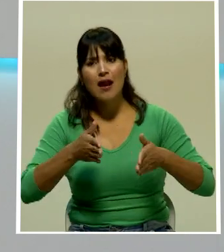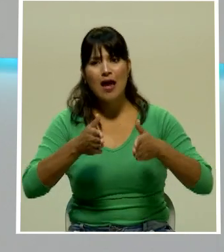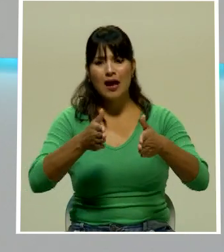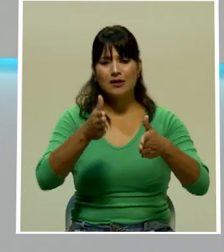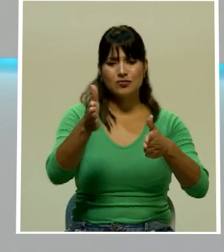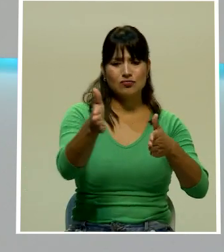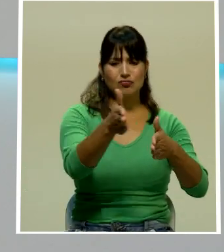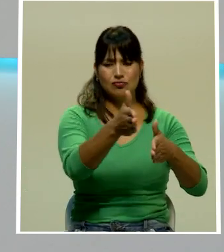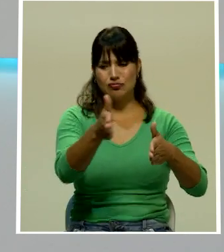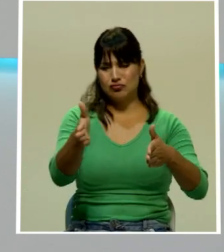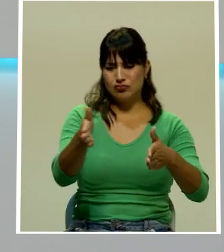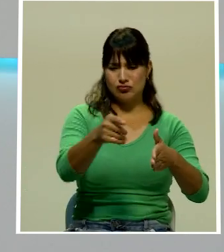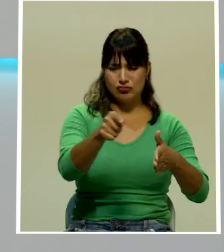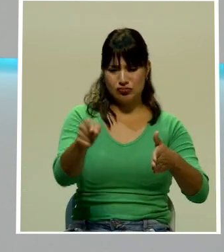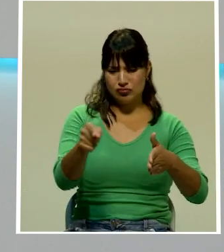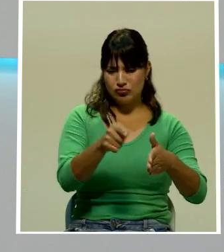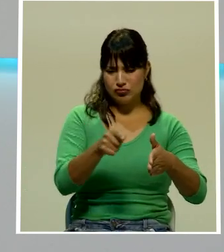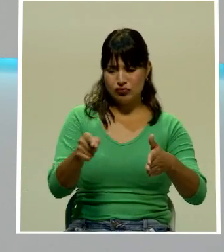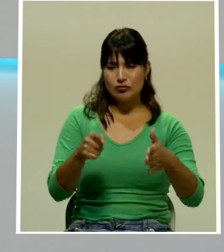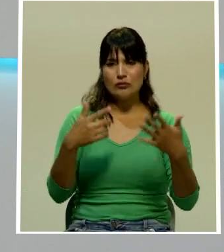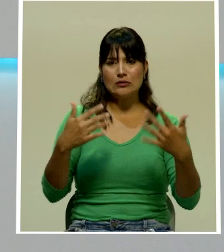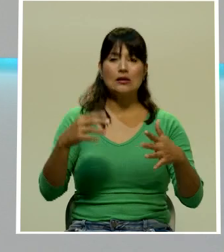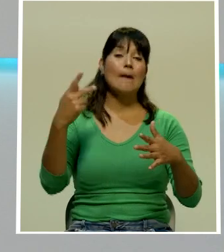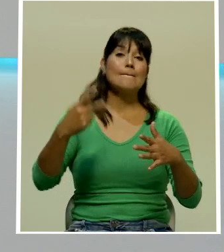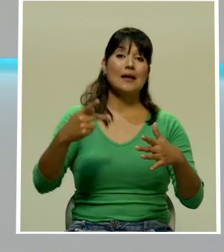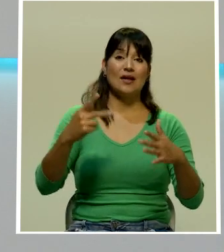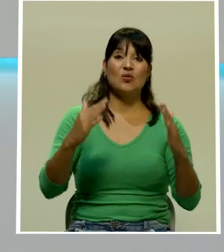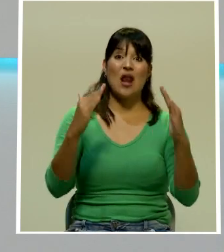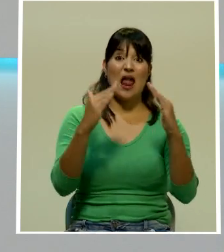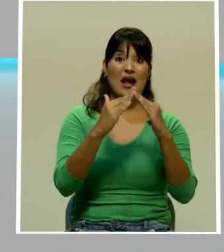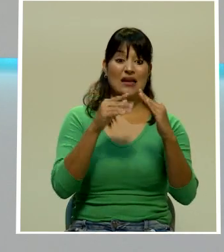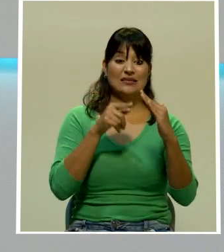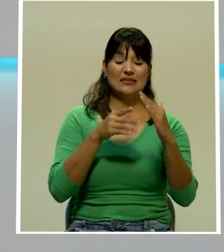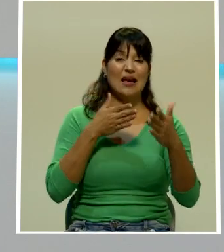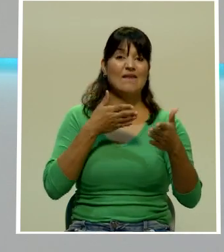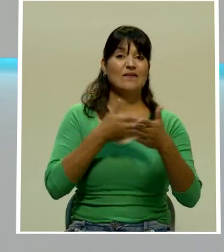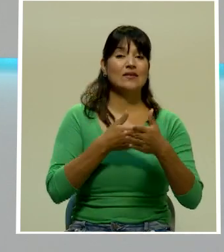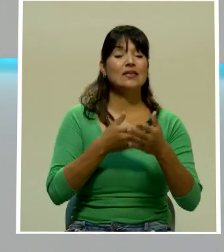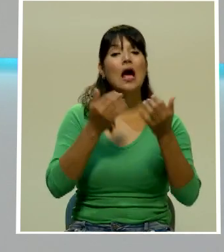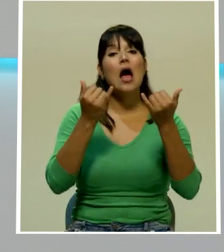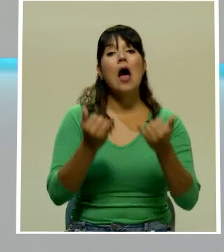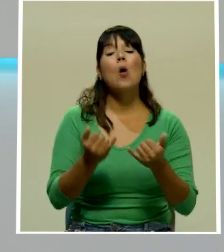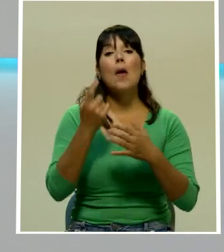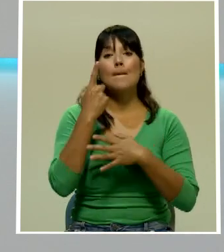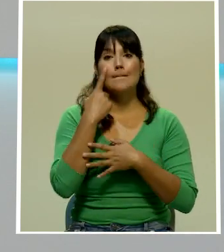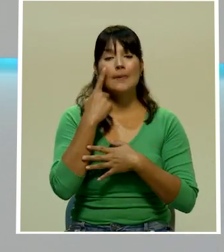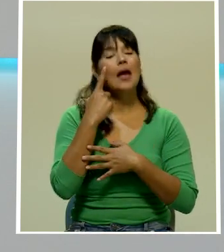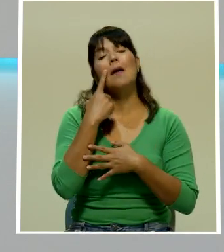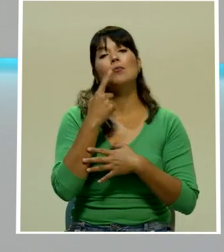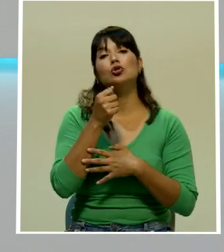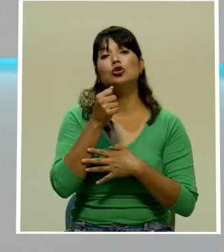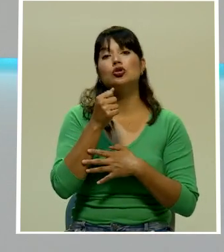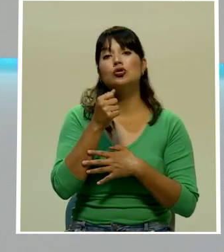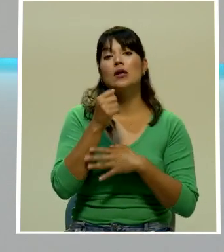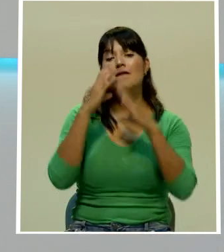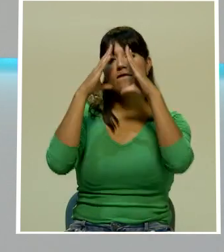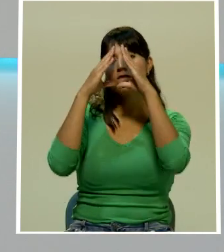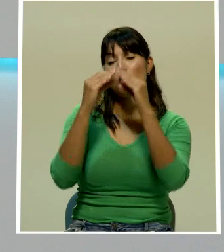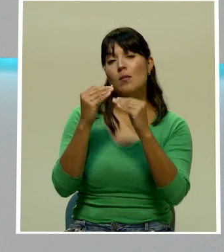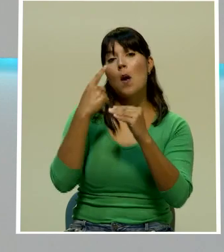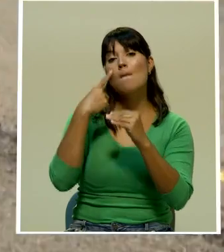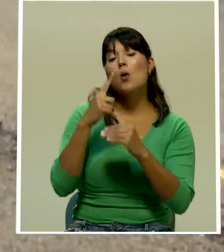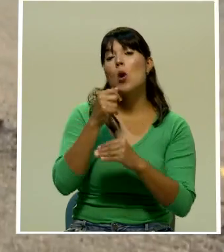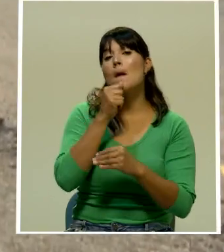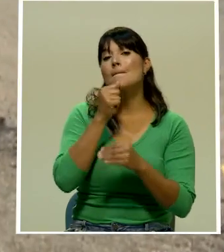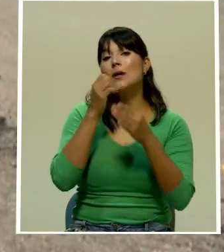daño que han sufrido las viviendas. Vamos a ver un reporte de la periodista Andrea